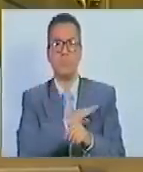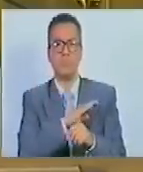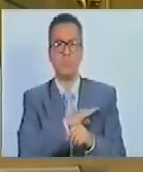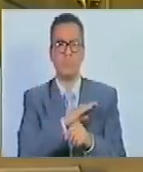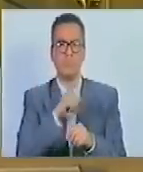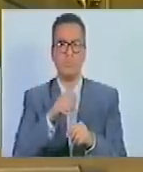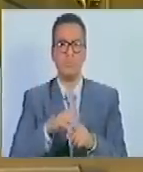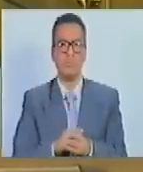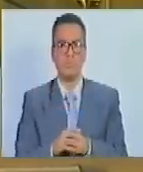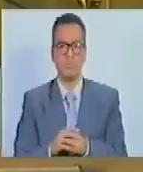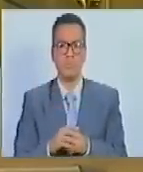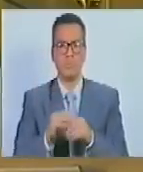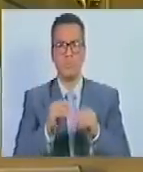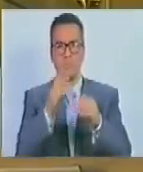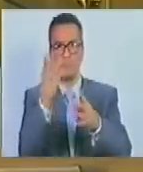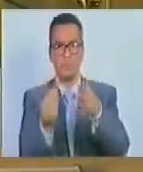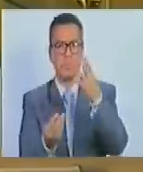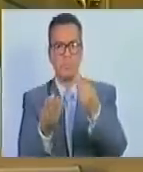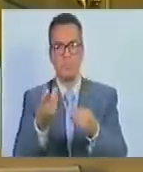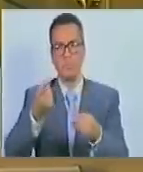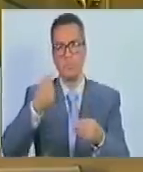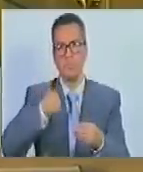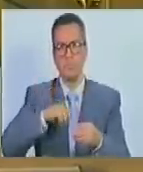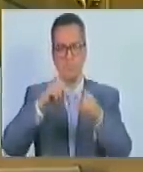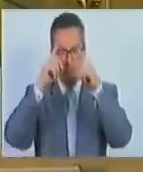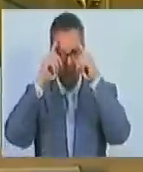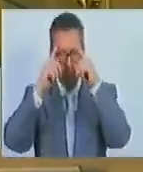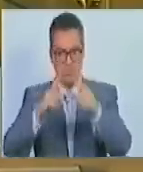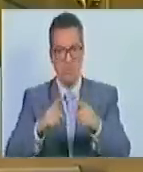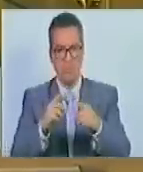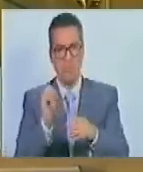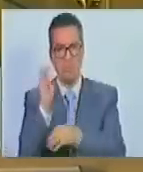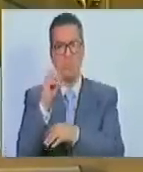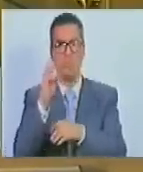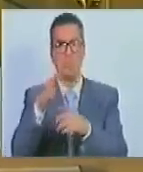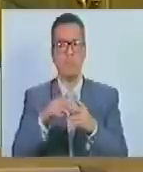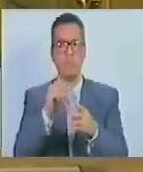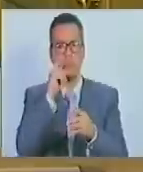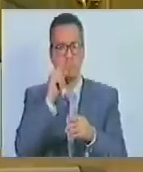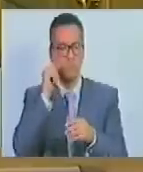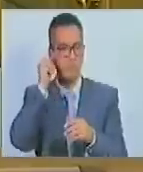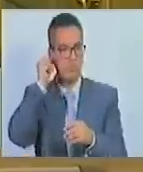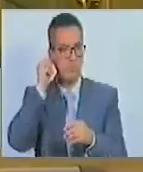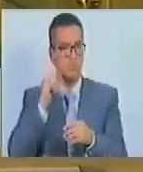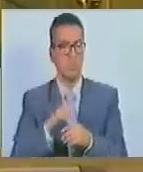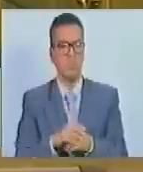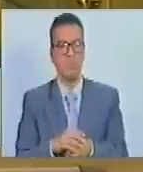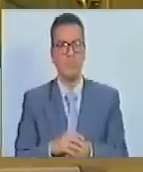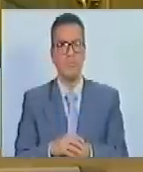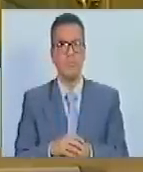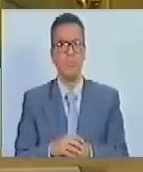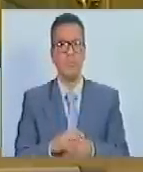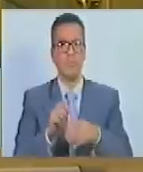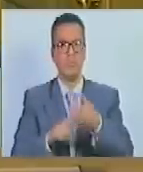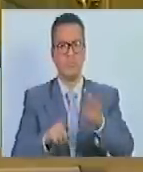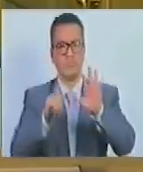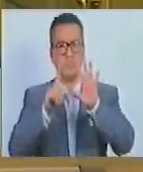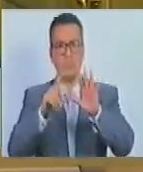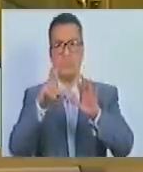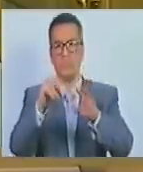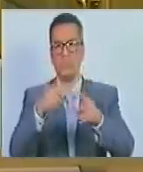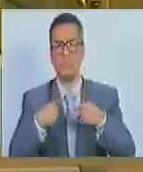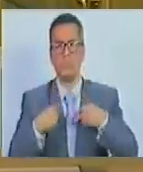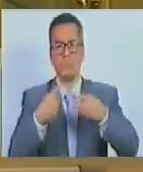propios del Consejo Comunal que corresponde a decidir a la Asamblea de Ciudadanas y Ciudadanos. Seis. No